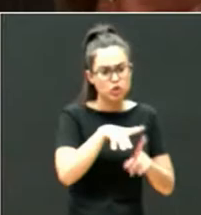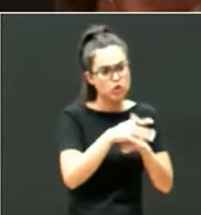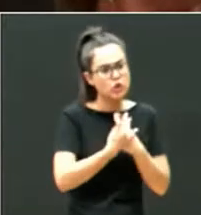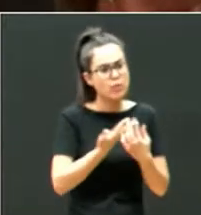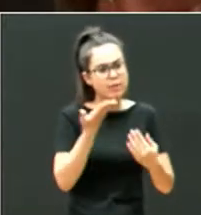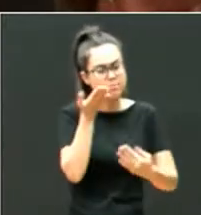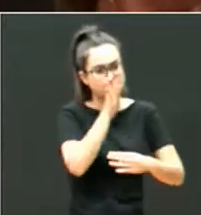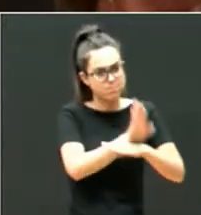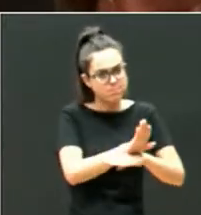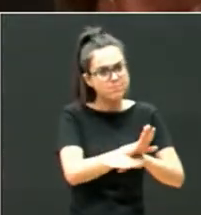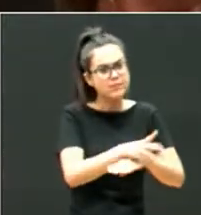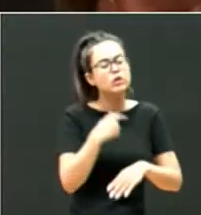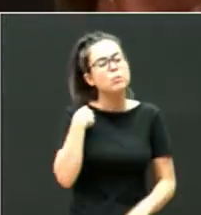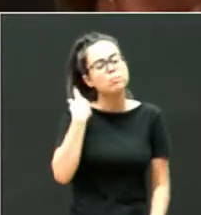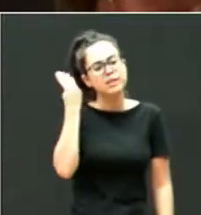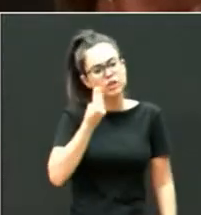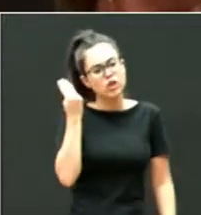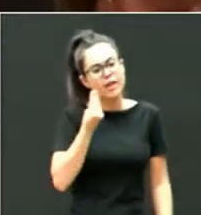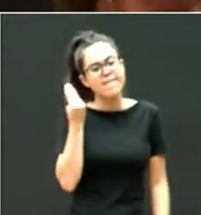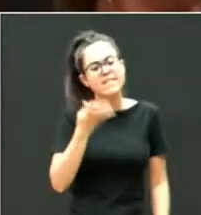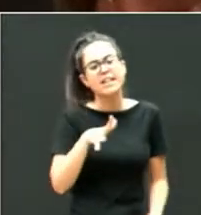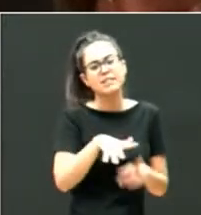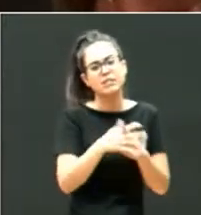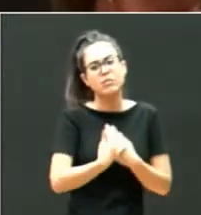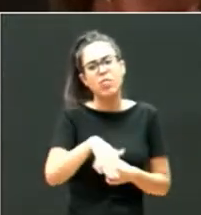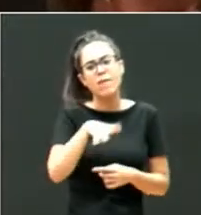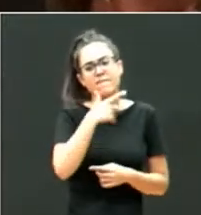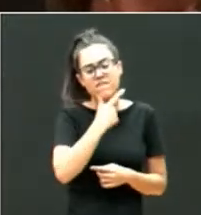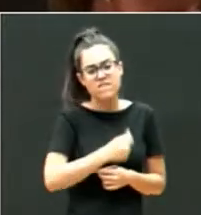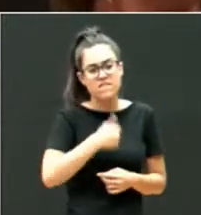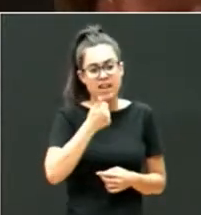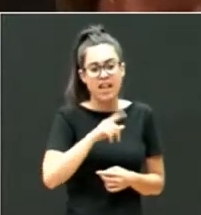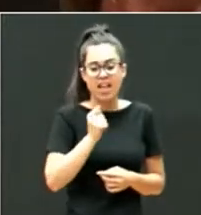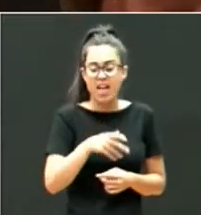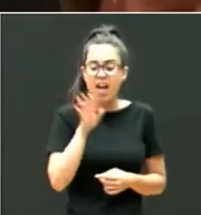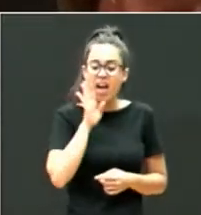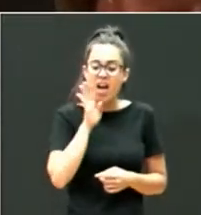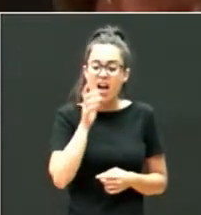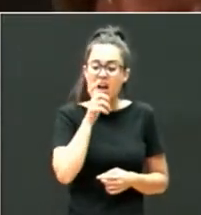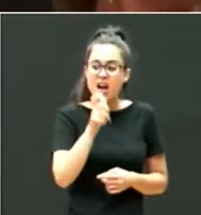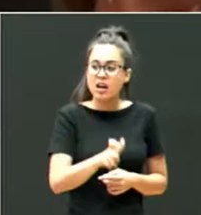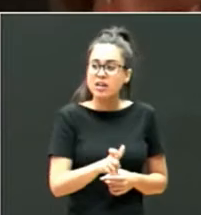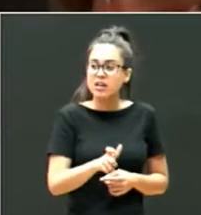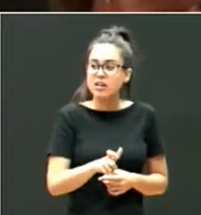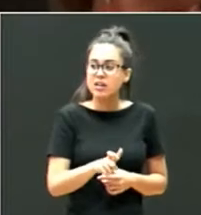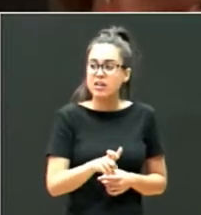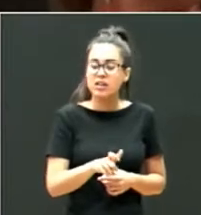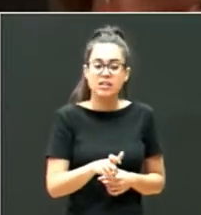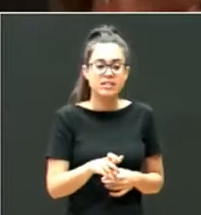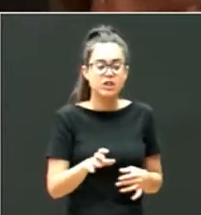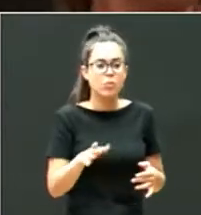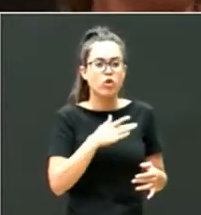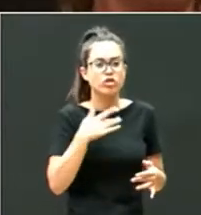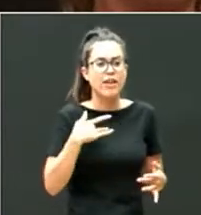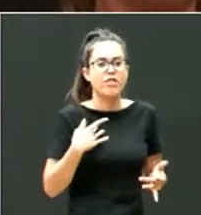también facilita, entre comillas, utilizando una palabra que ha dicho antes el primer ponente, la sanación, ¿no?